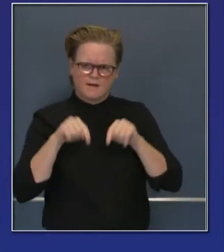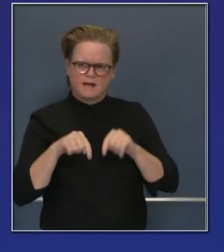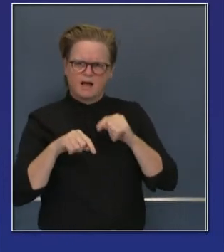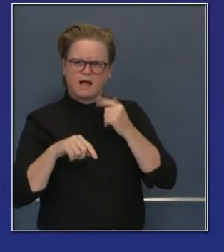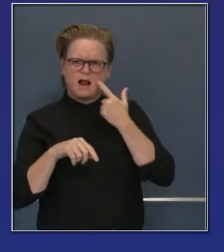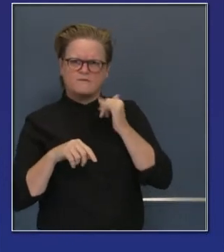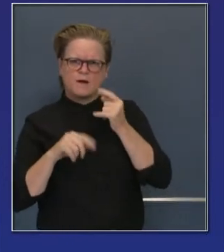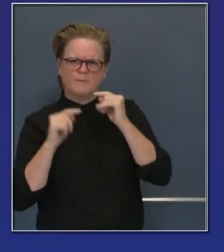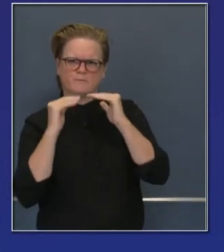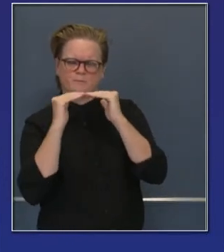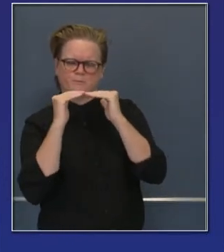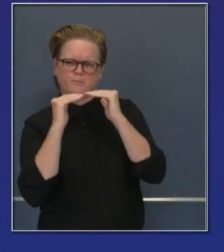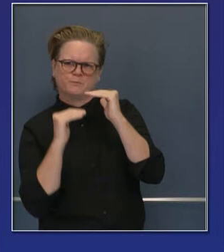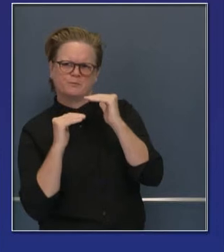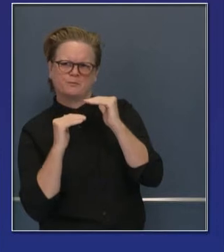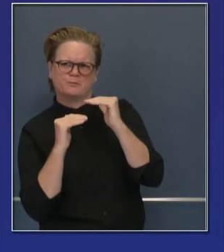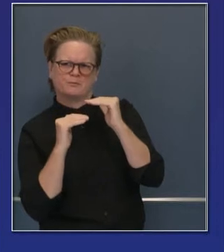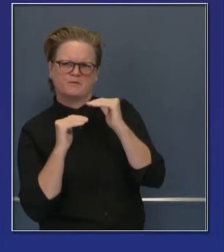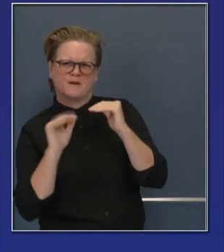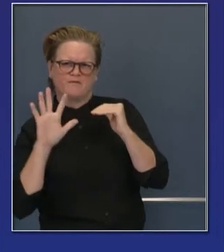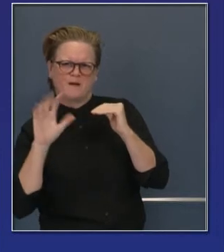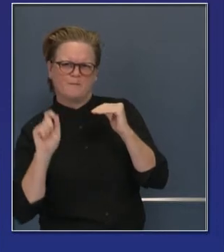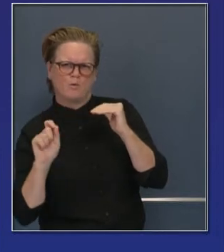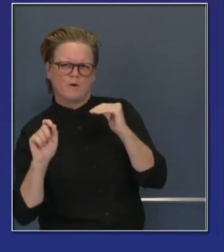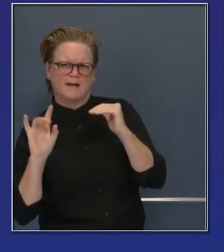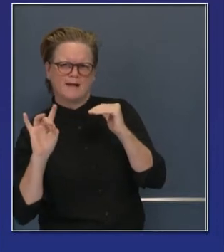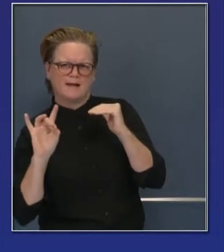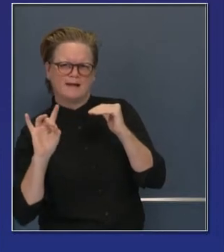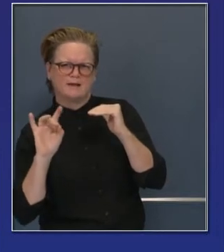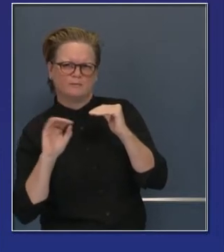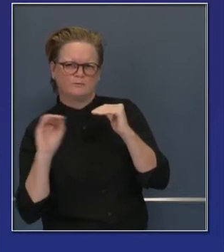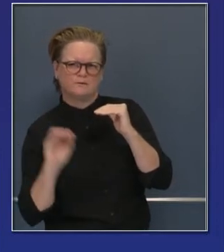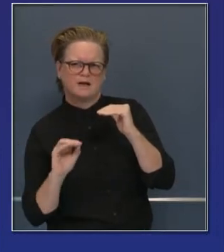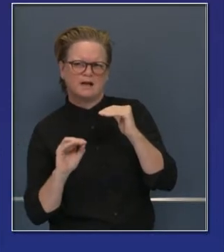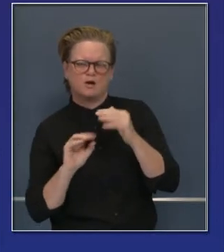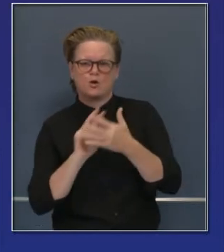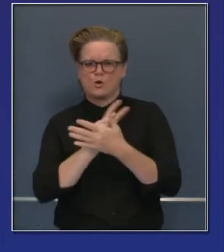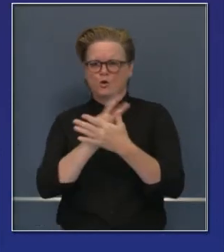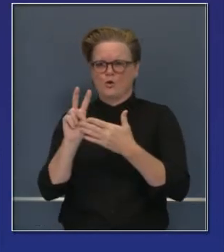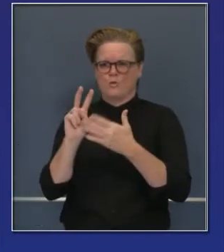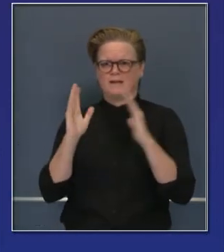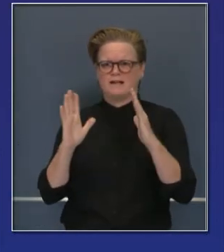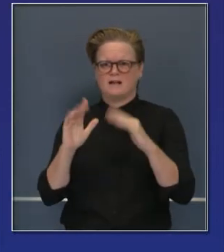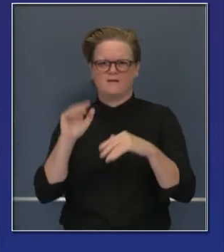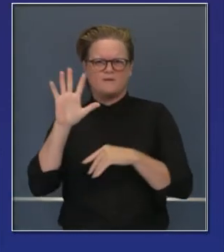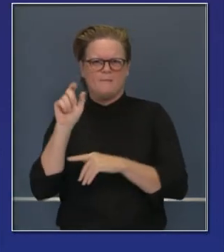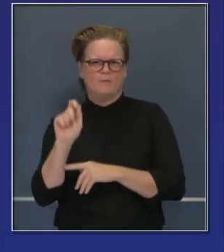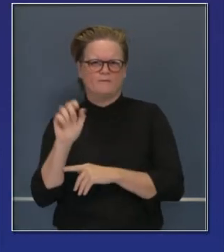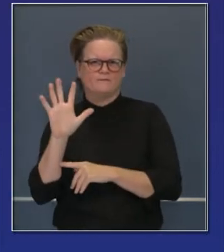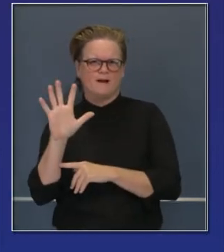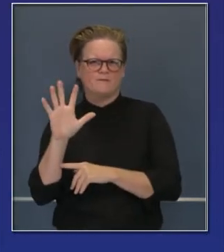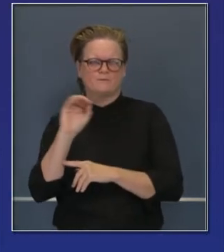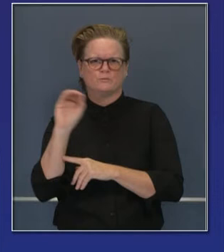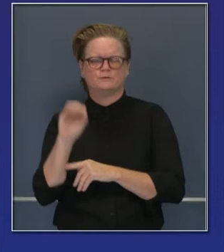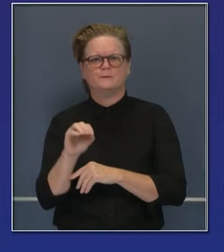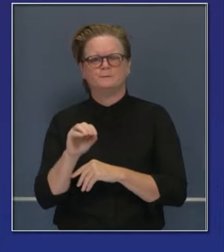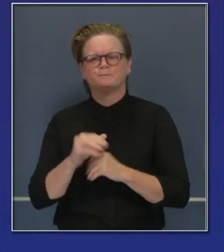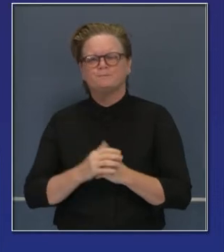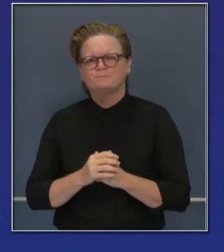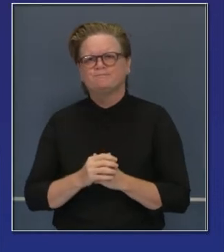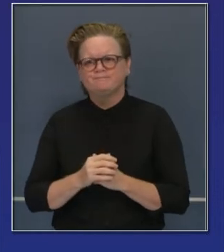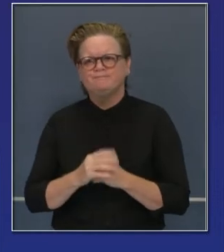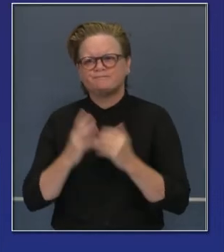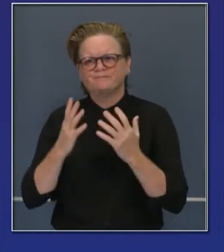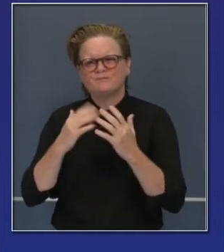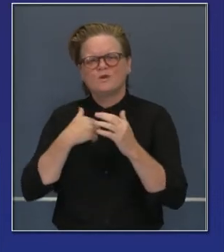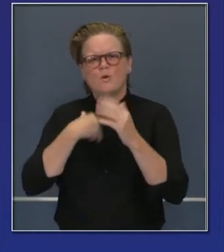considerablemente más bajo que el nacional, 8.5 por ciento del índice de 14 días. Veamos ahora este